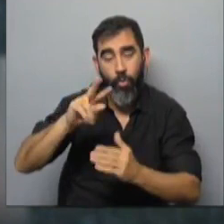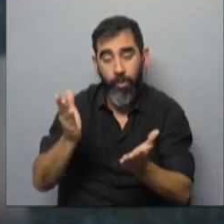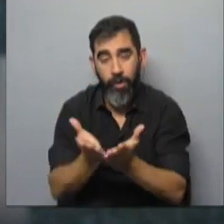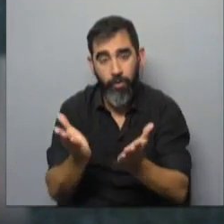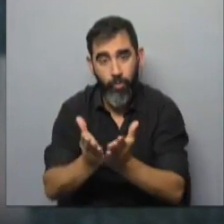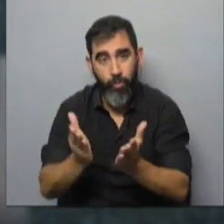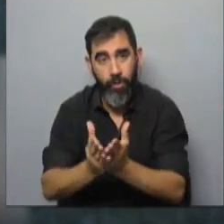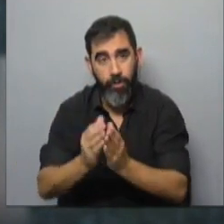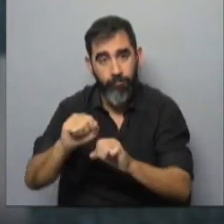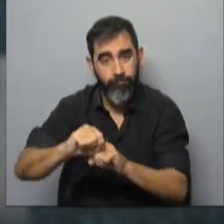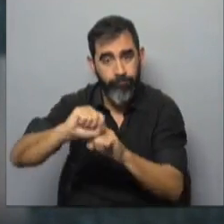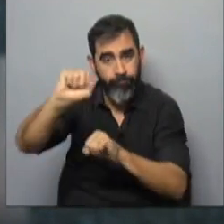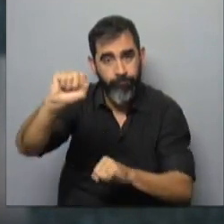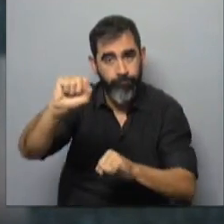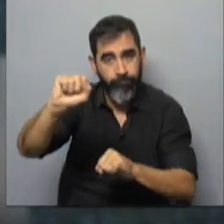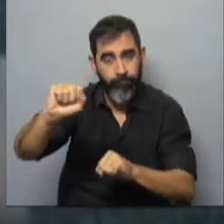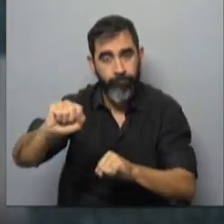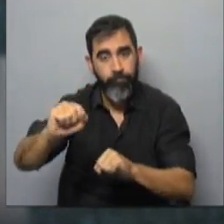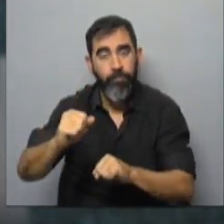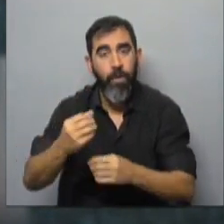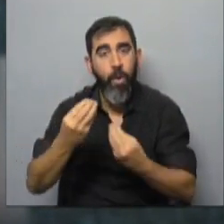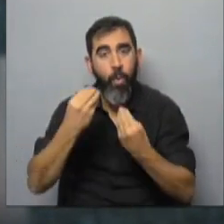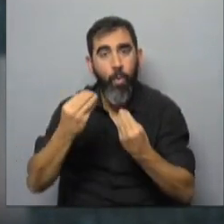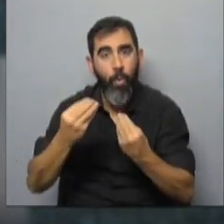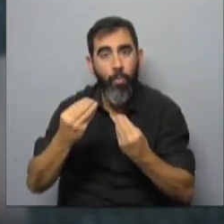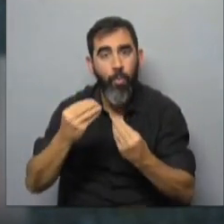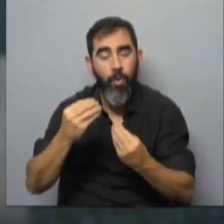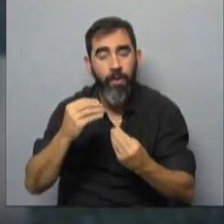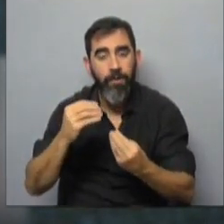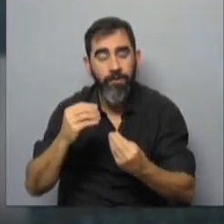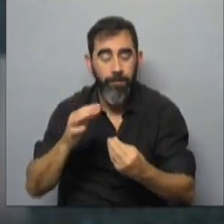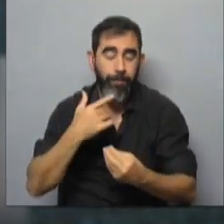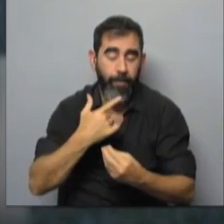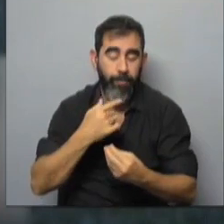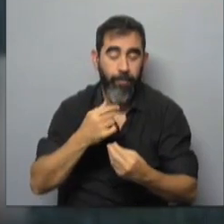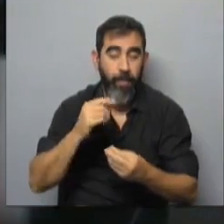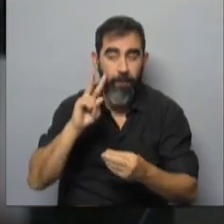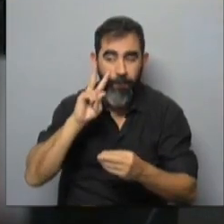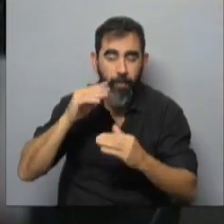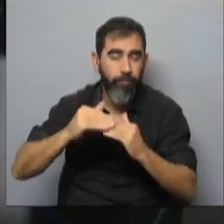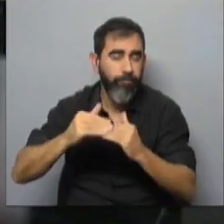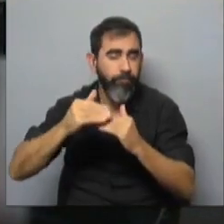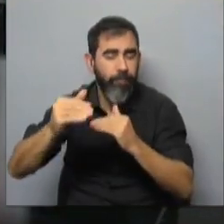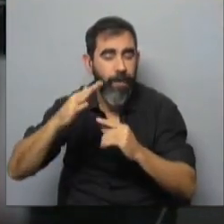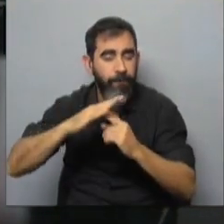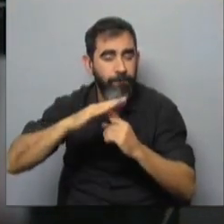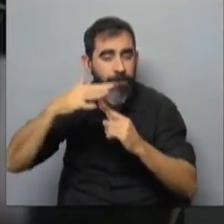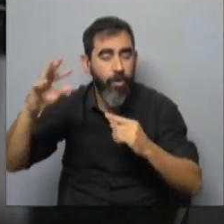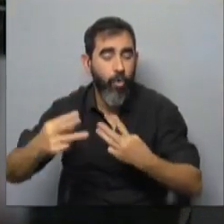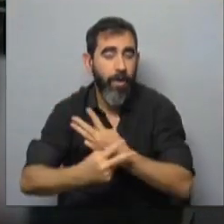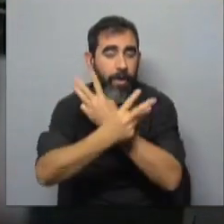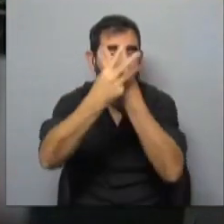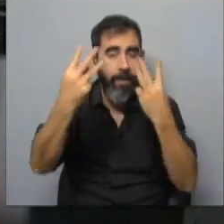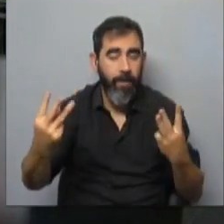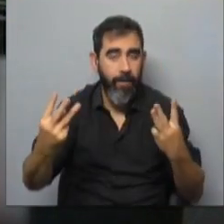de maestría para ver, bueno, un poquito, si uno ve bien igual las tendencias, el invierno en general,